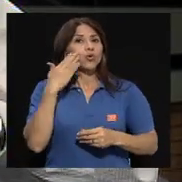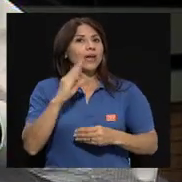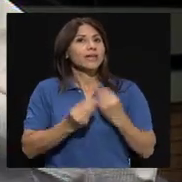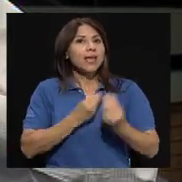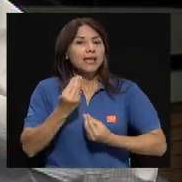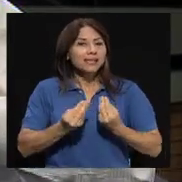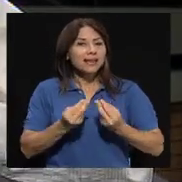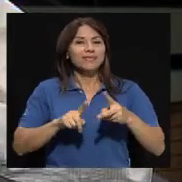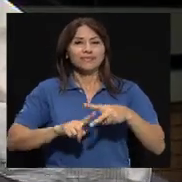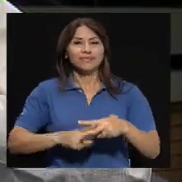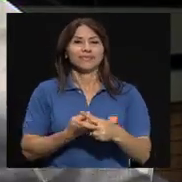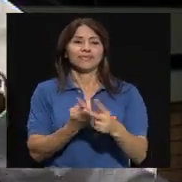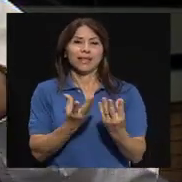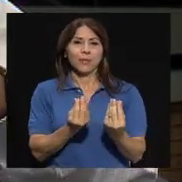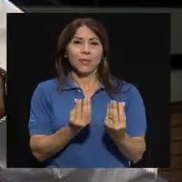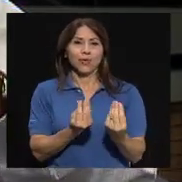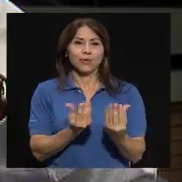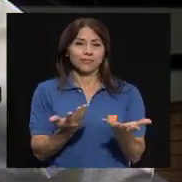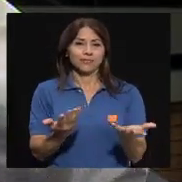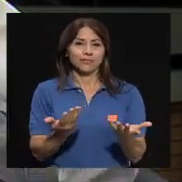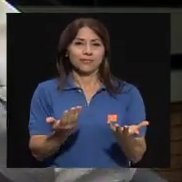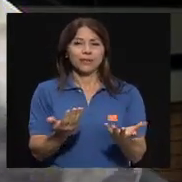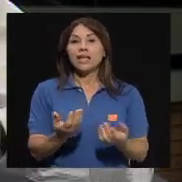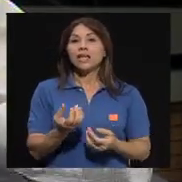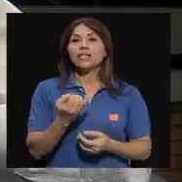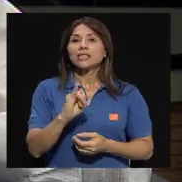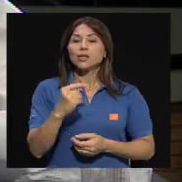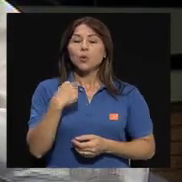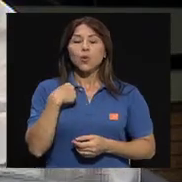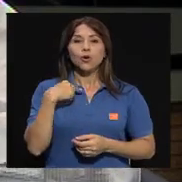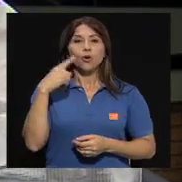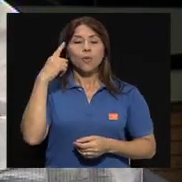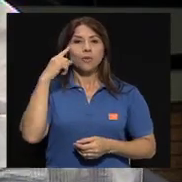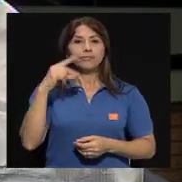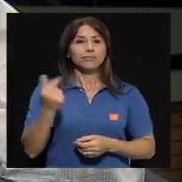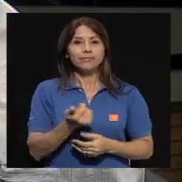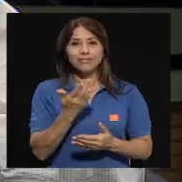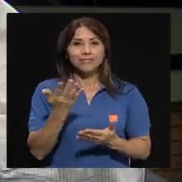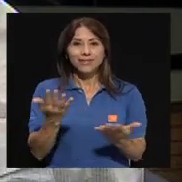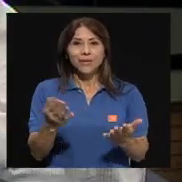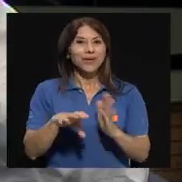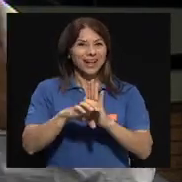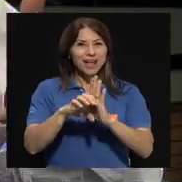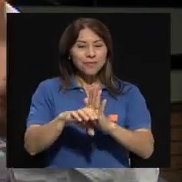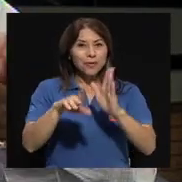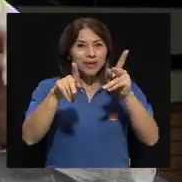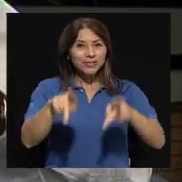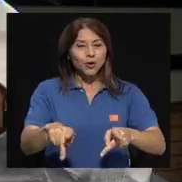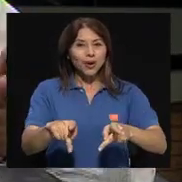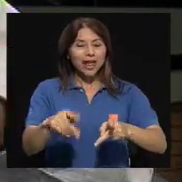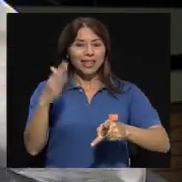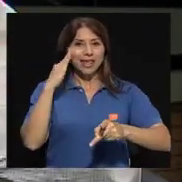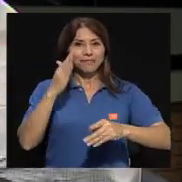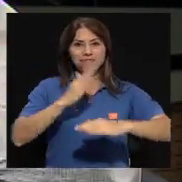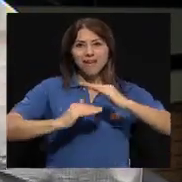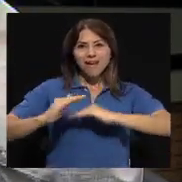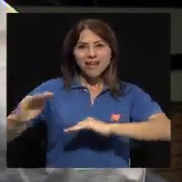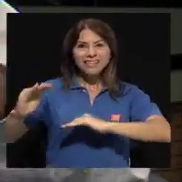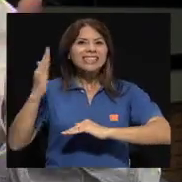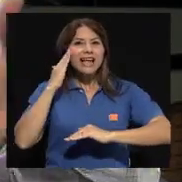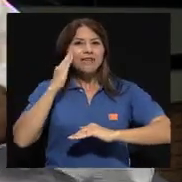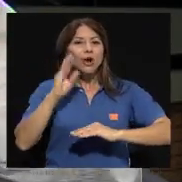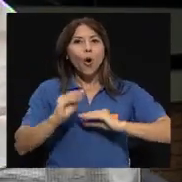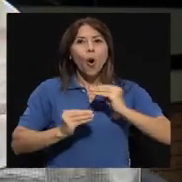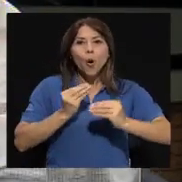cuando uno no sabe qué hacer. Entonces, si uno tiene pelota automático, como es en artes marciales, que sabe cómo defender, cómo